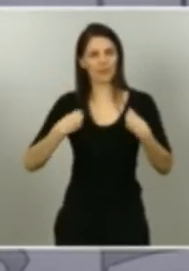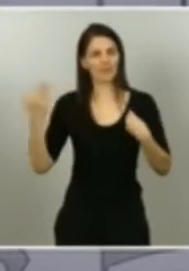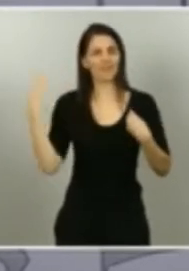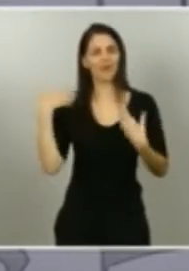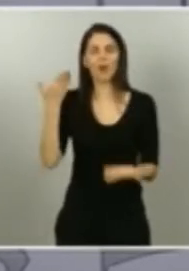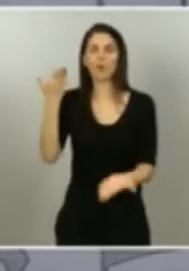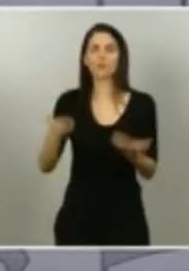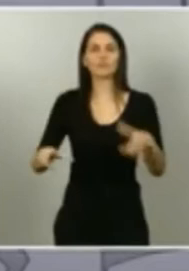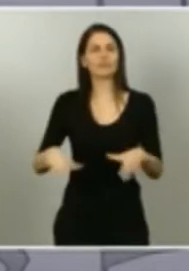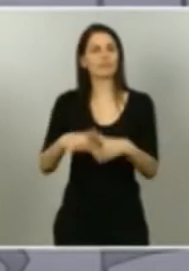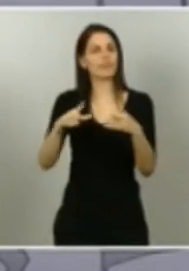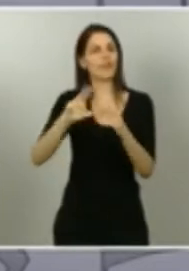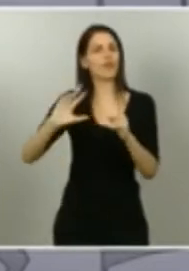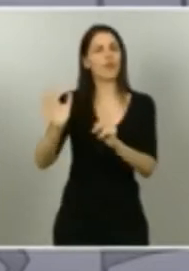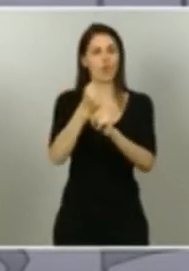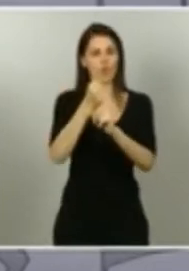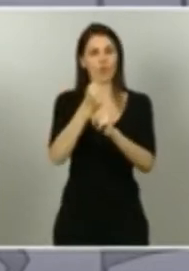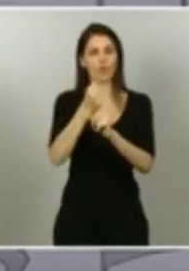ha ganado en decencia.